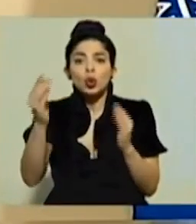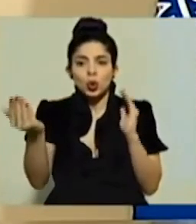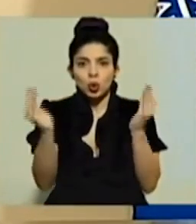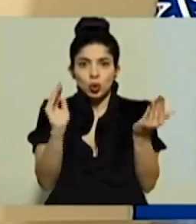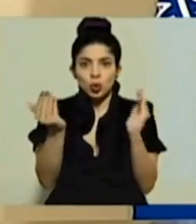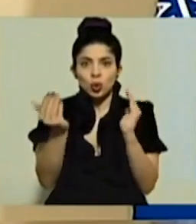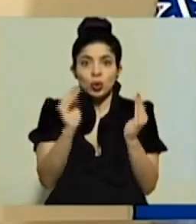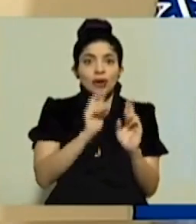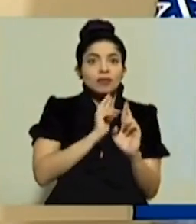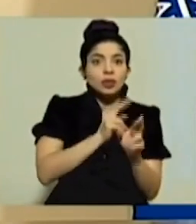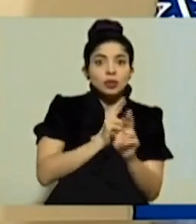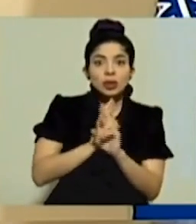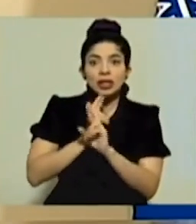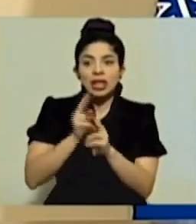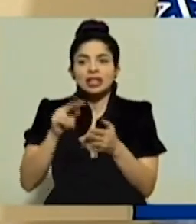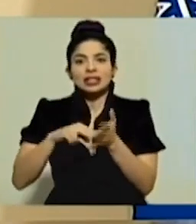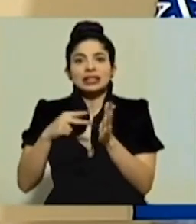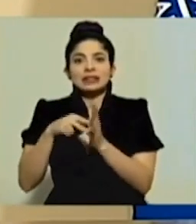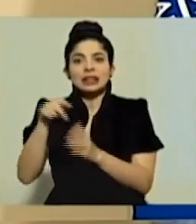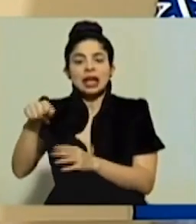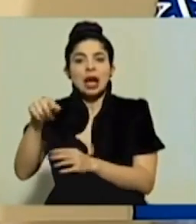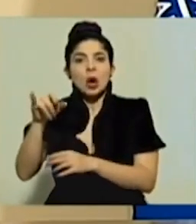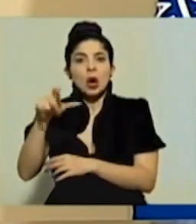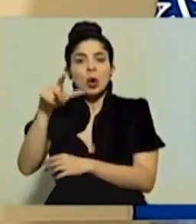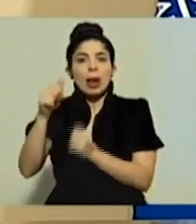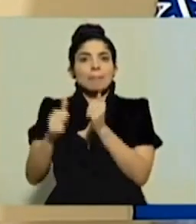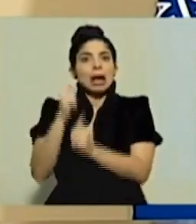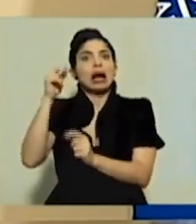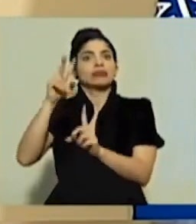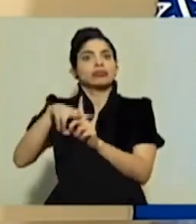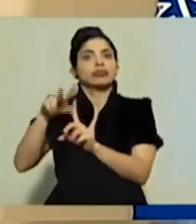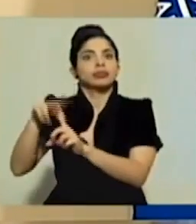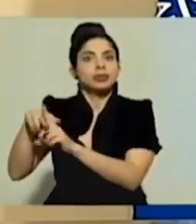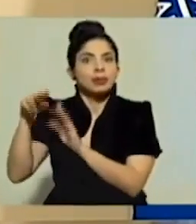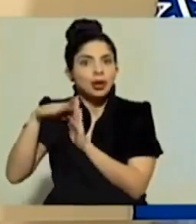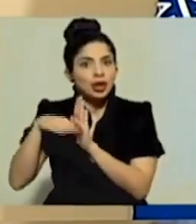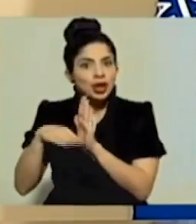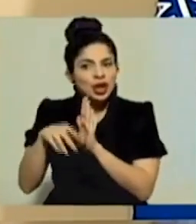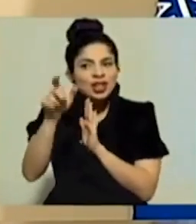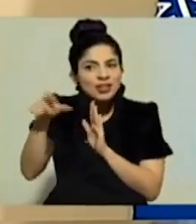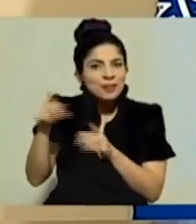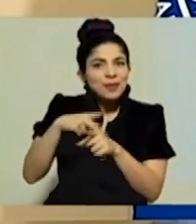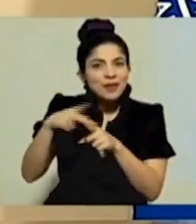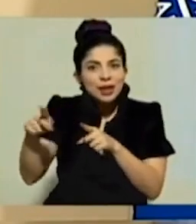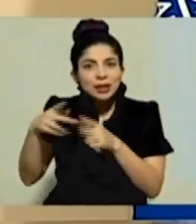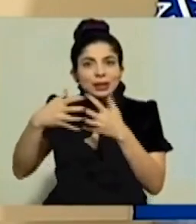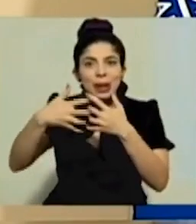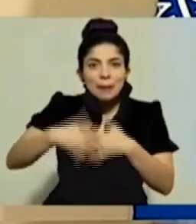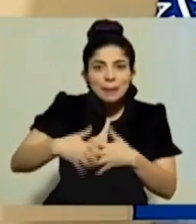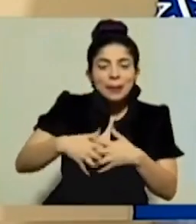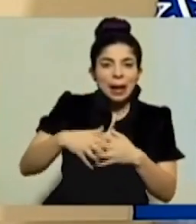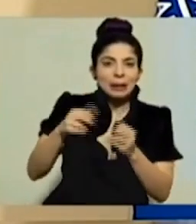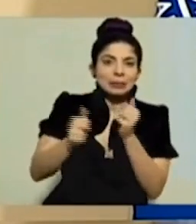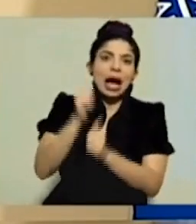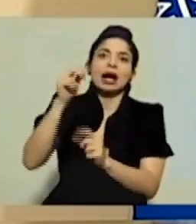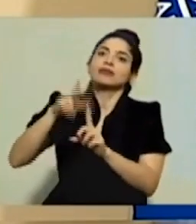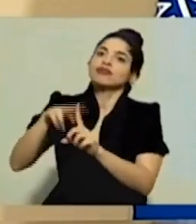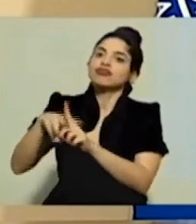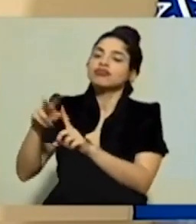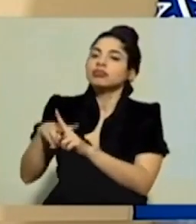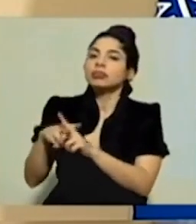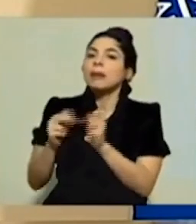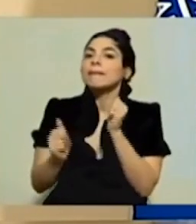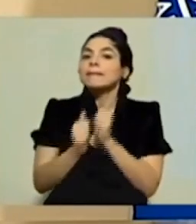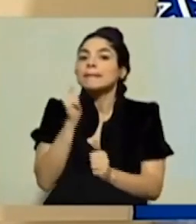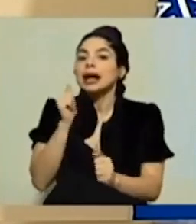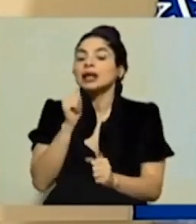apropiamiento del protocolo por parte de los profesionales y de las empresas constructoras. Hay